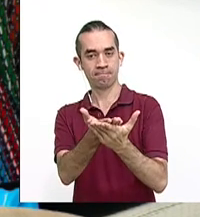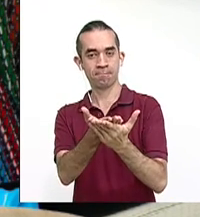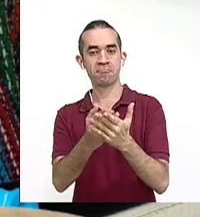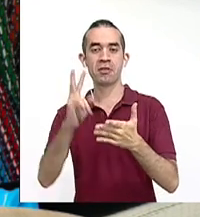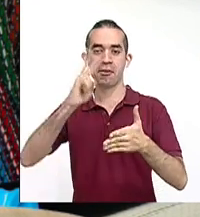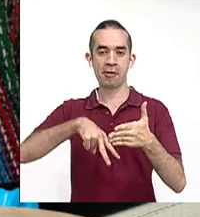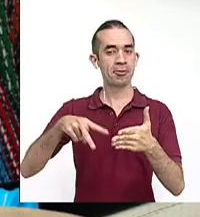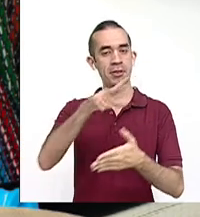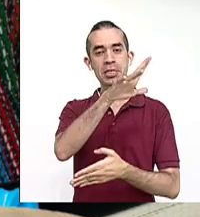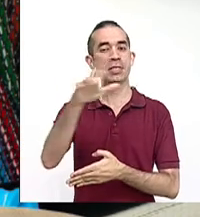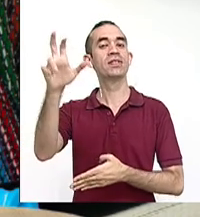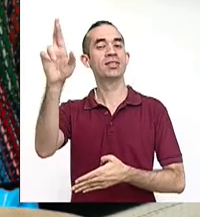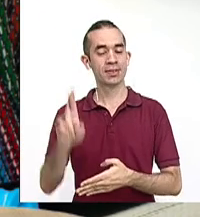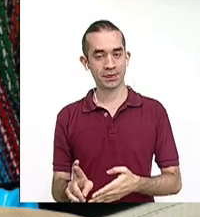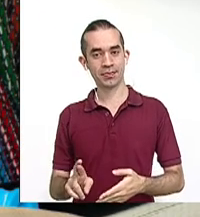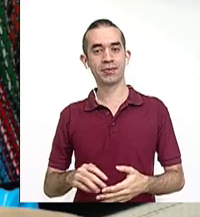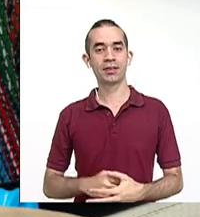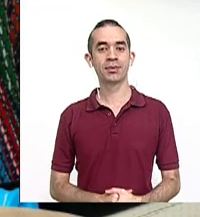literatura costarricense.